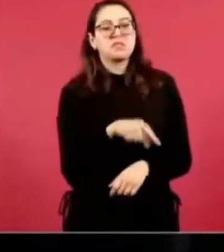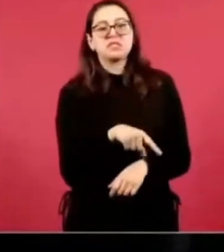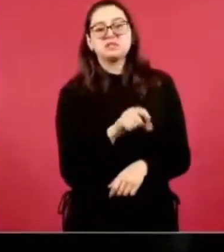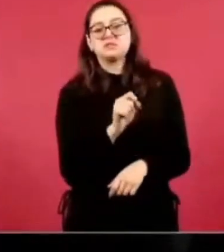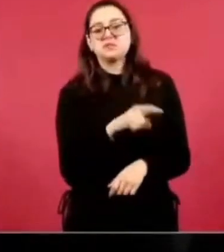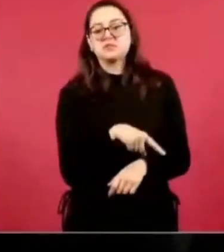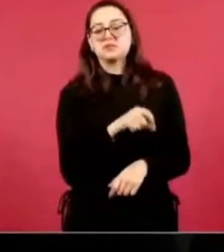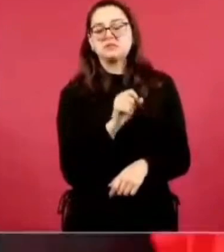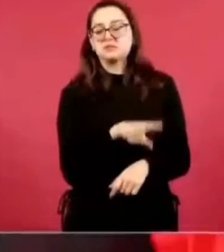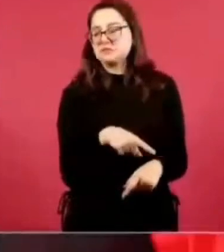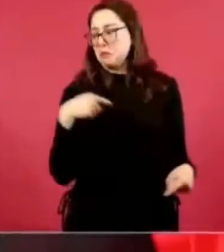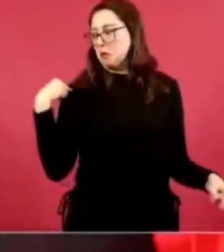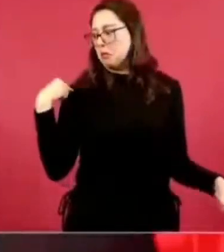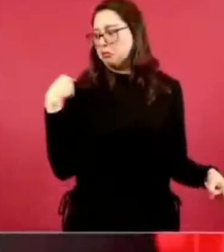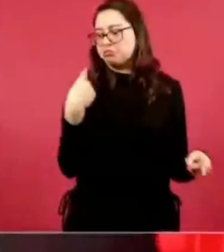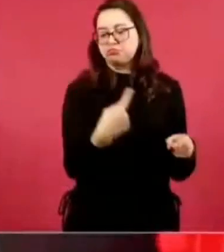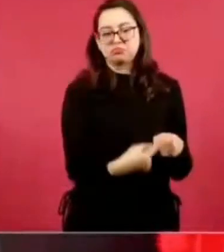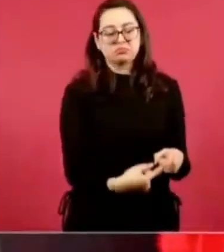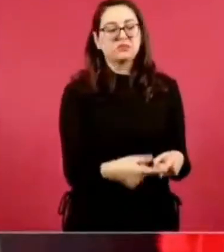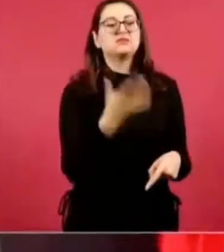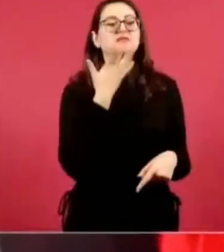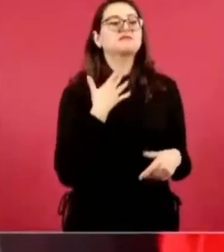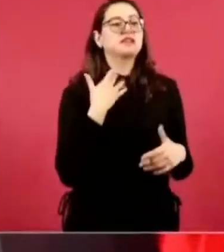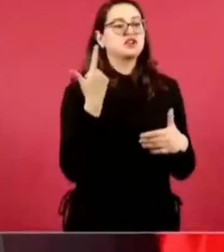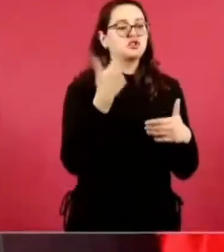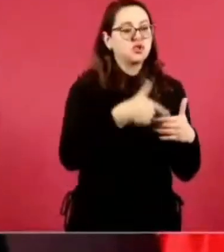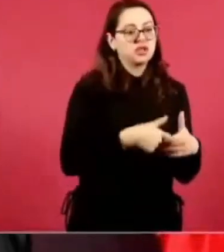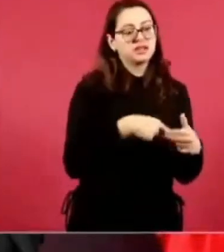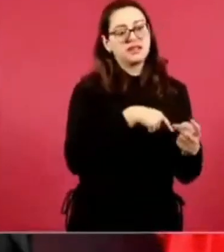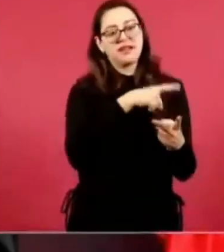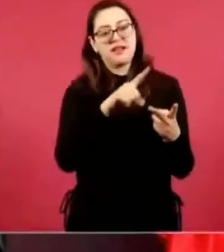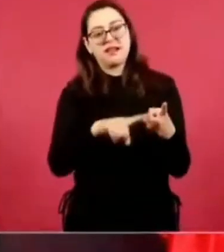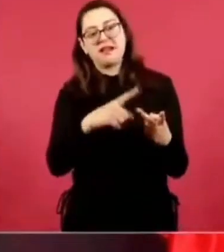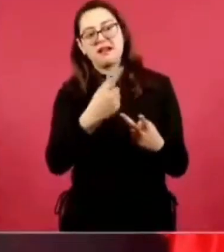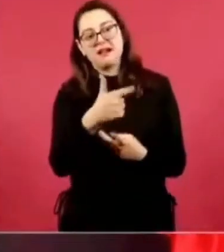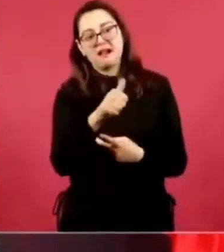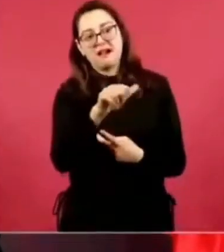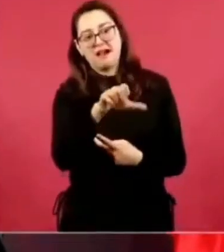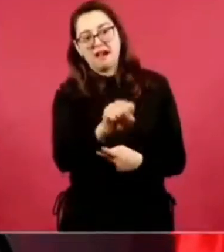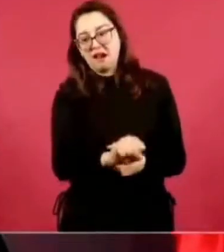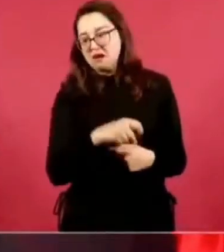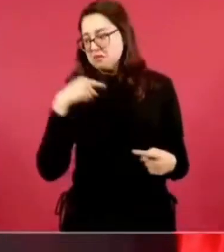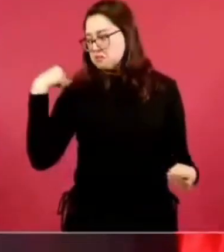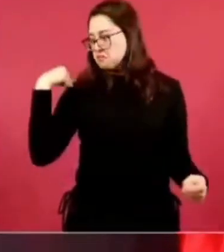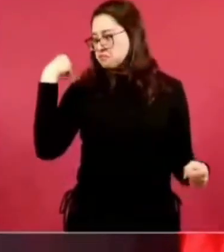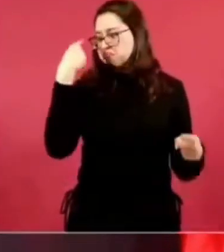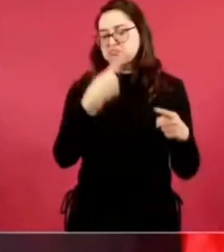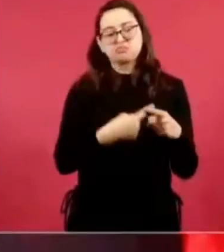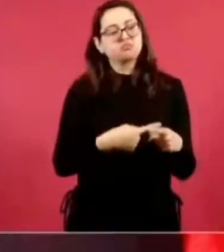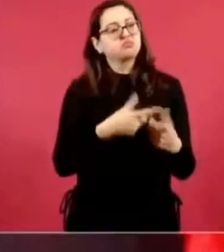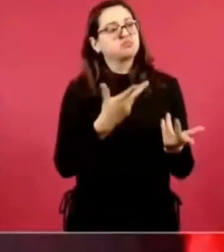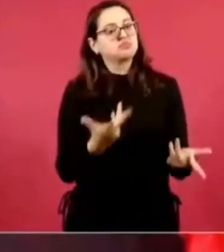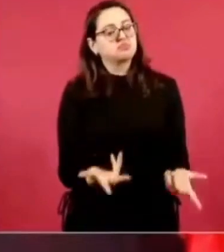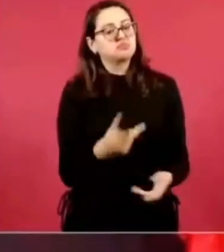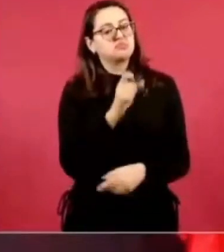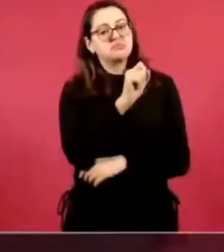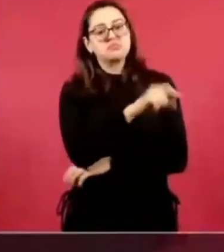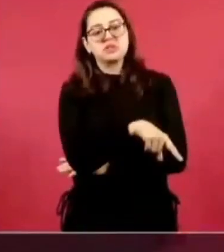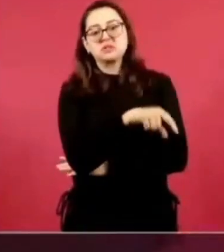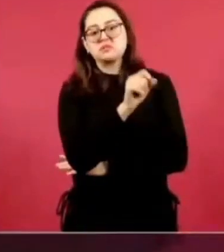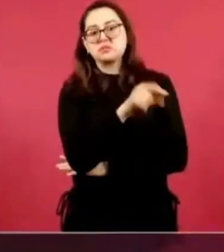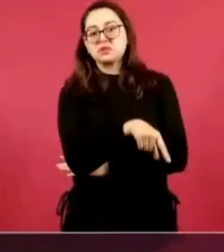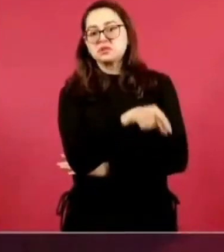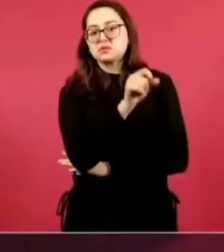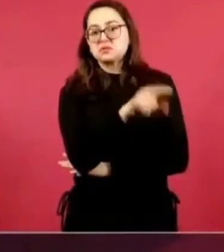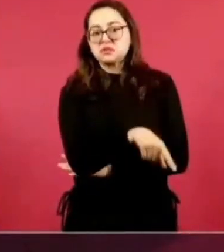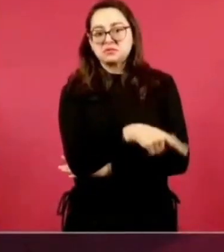que de eso depende mucho. Que no haya carestía, que no